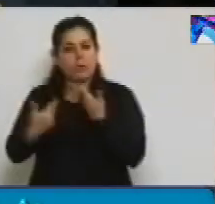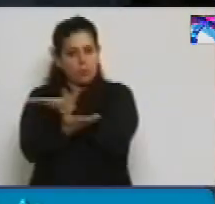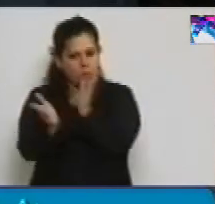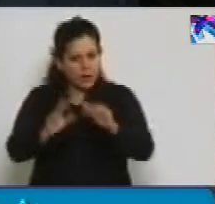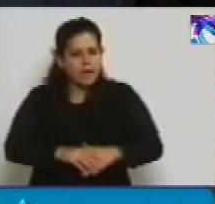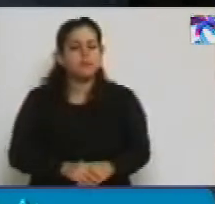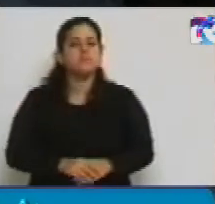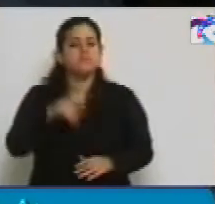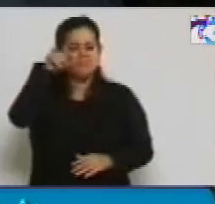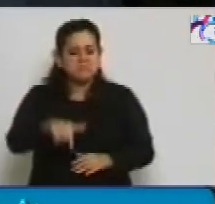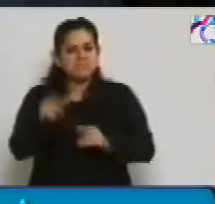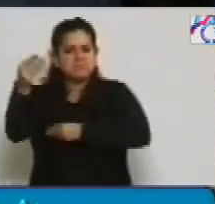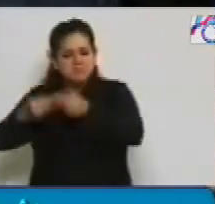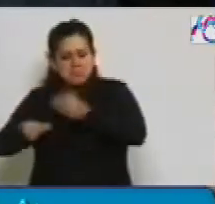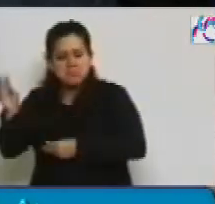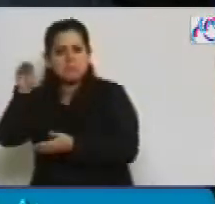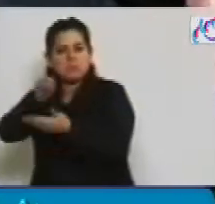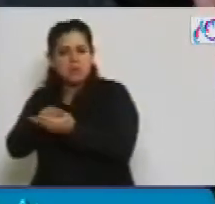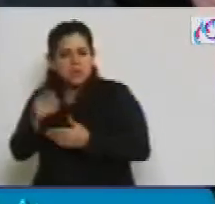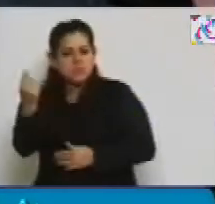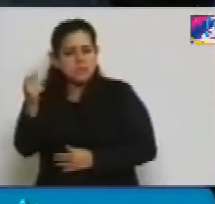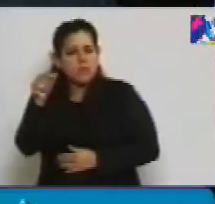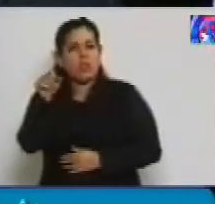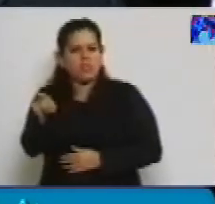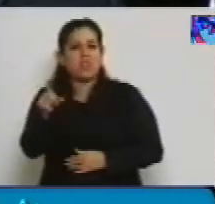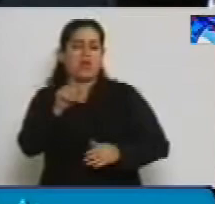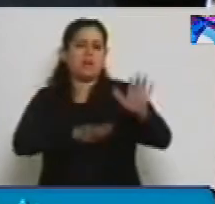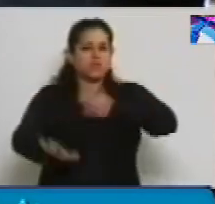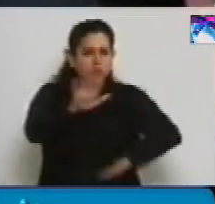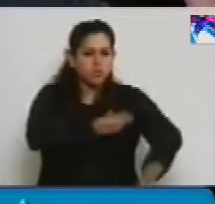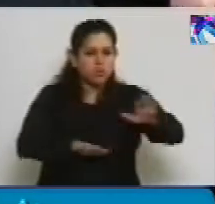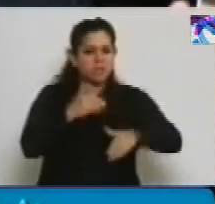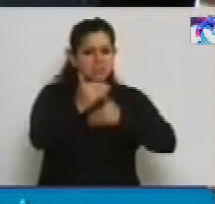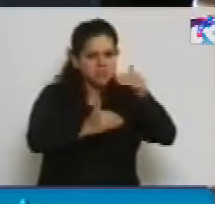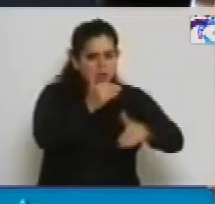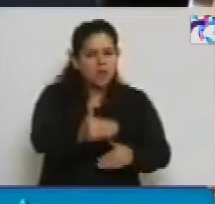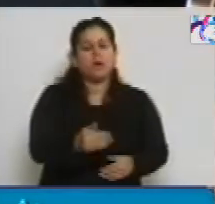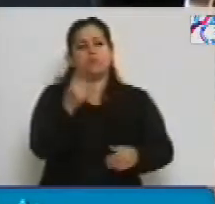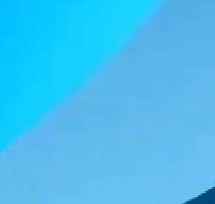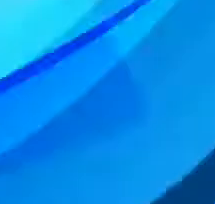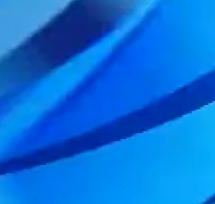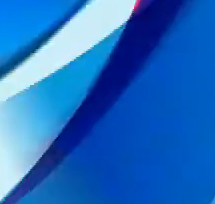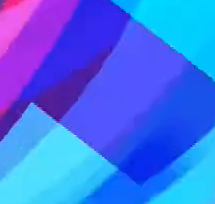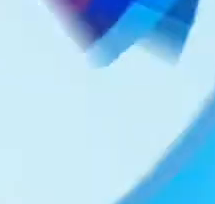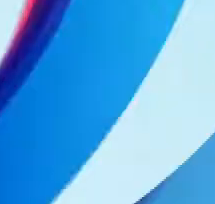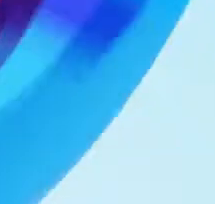más importante de este proceso de reestructuración que difiere del plan Brady, que difiere del megacanje.